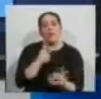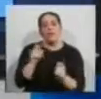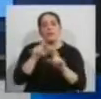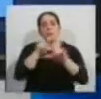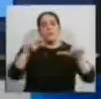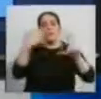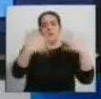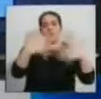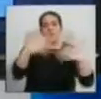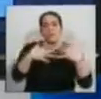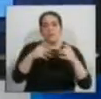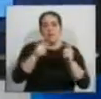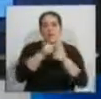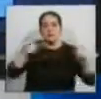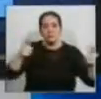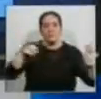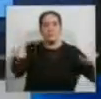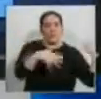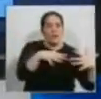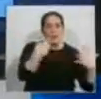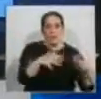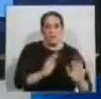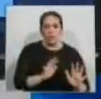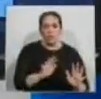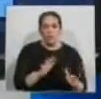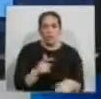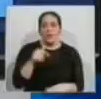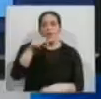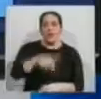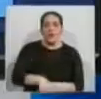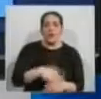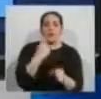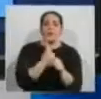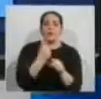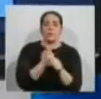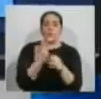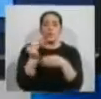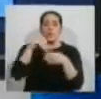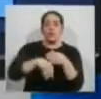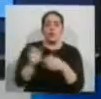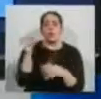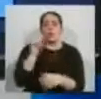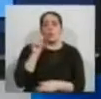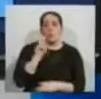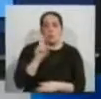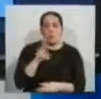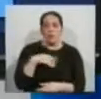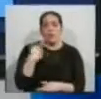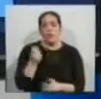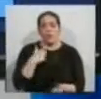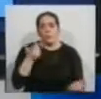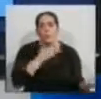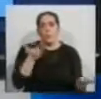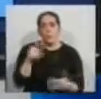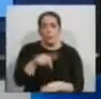de recurrir a un editor externo. En este caso no se le puede incluir sonido, pero esto nos va demostrando cómo a